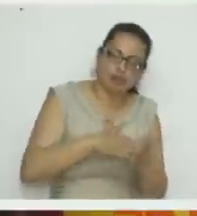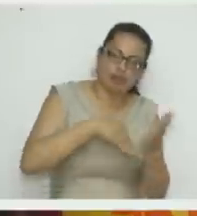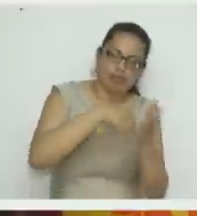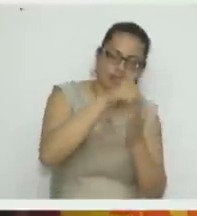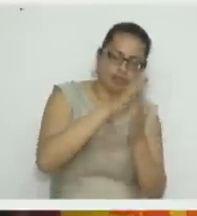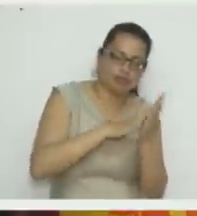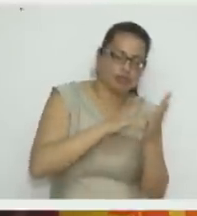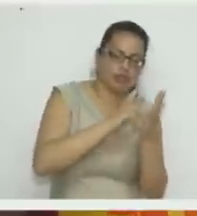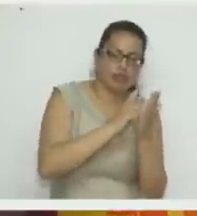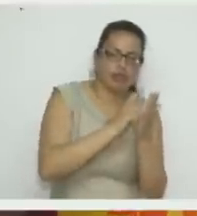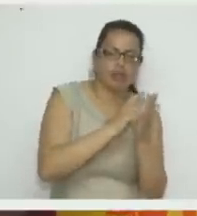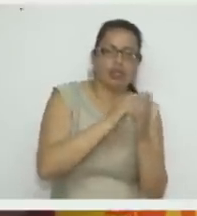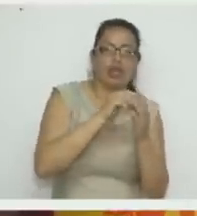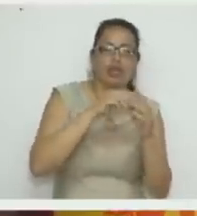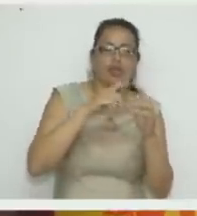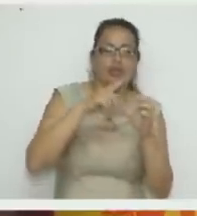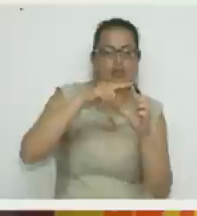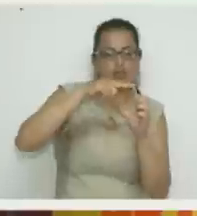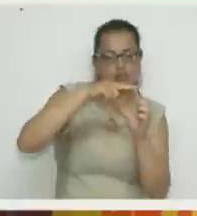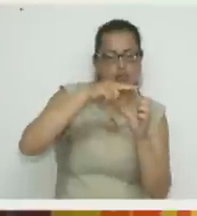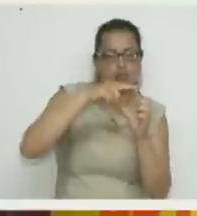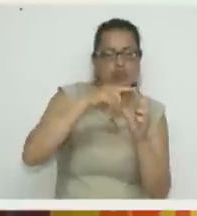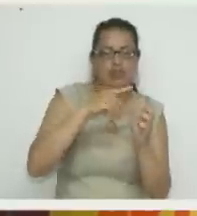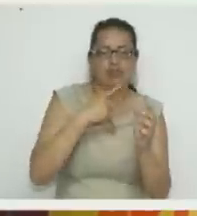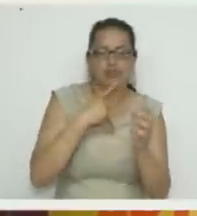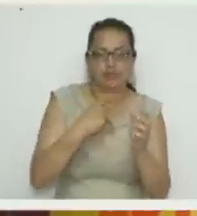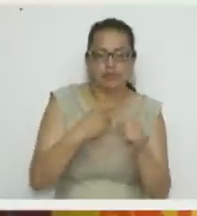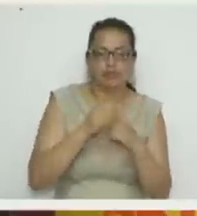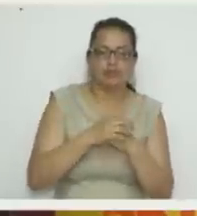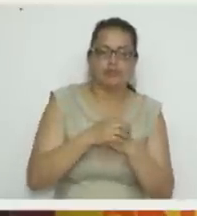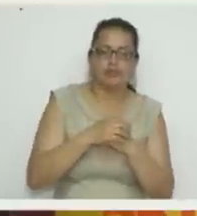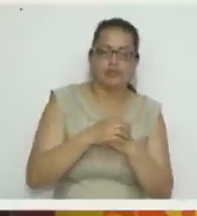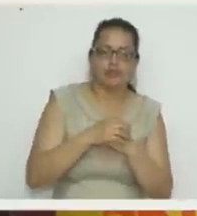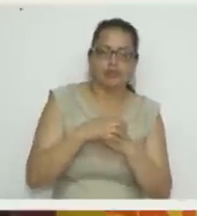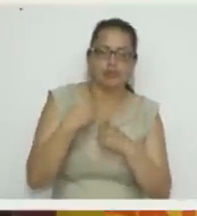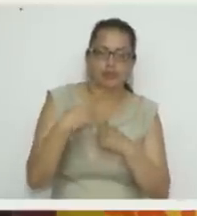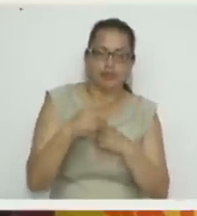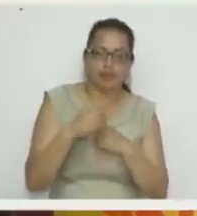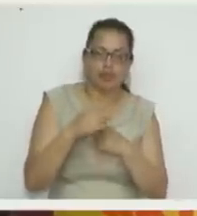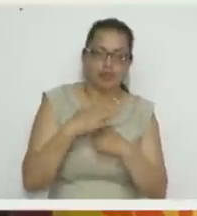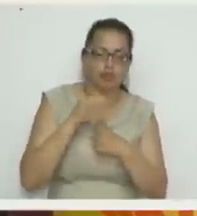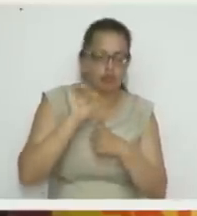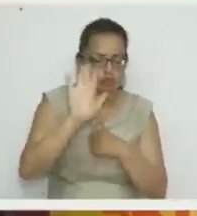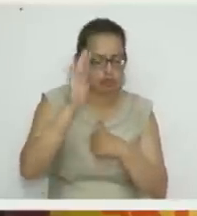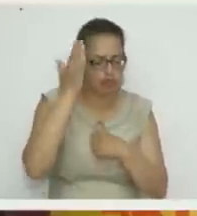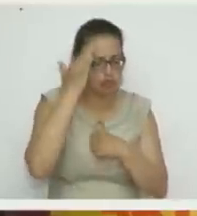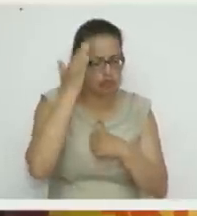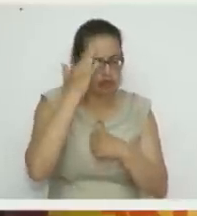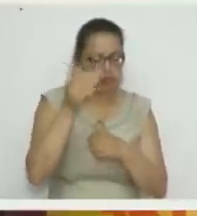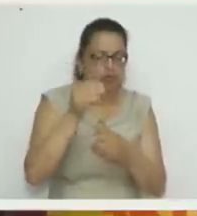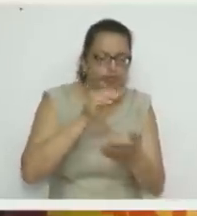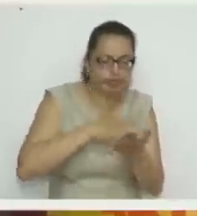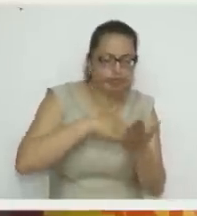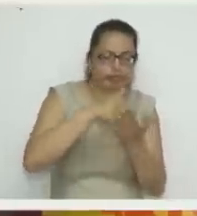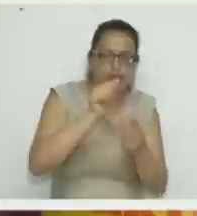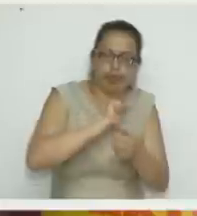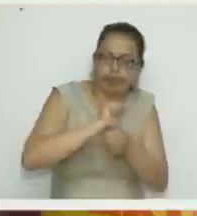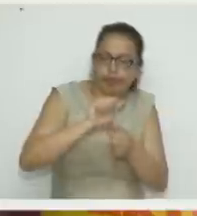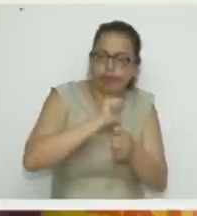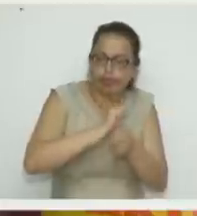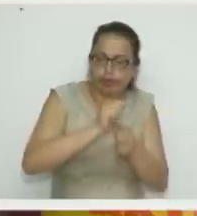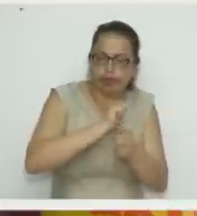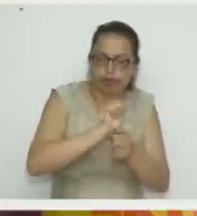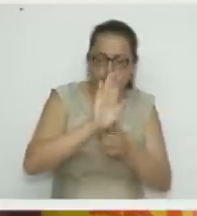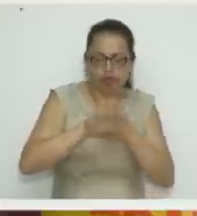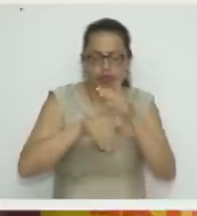como un poquito difícil manejar. Pero si lo practica, le queda bonito el